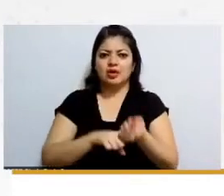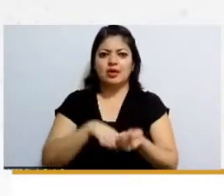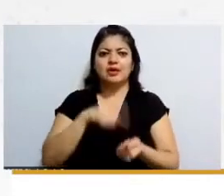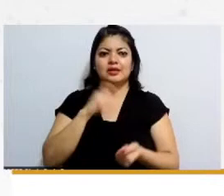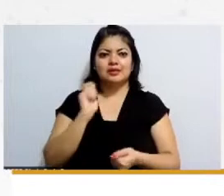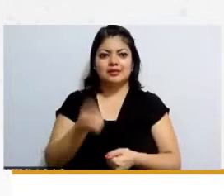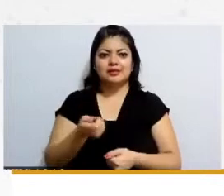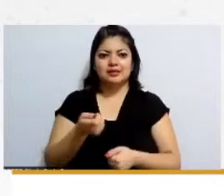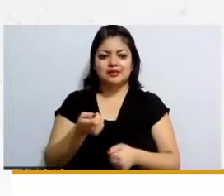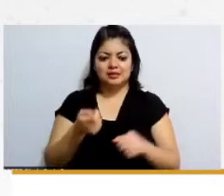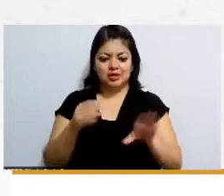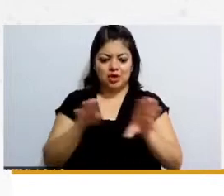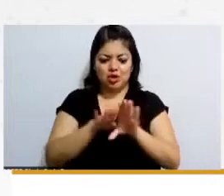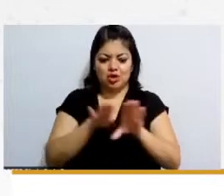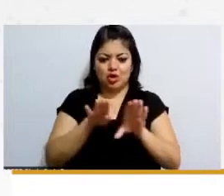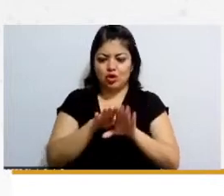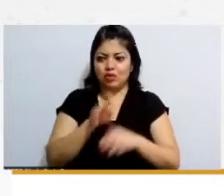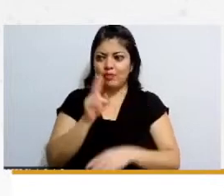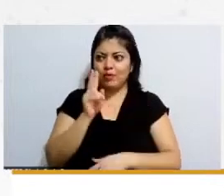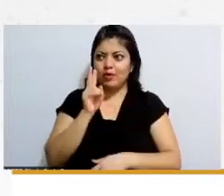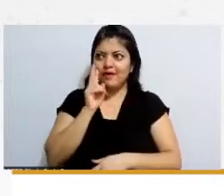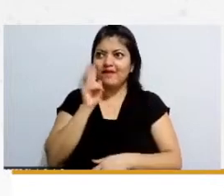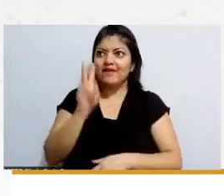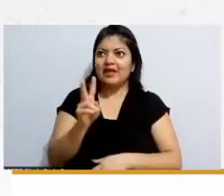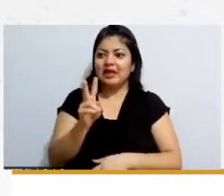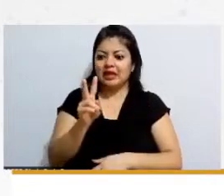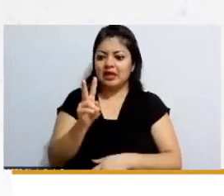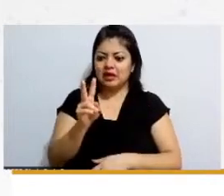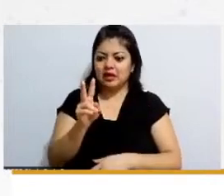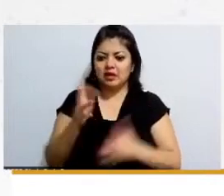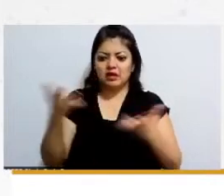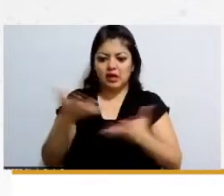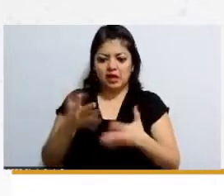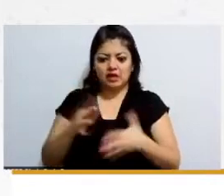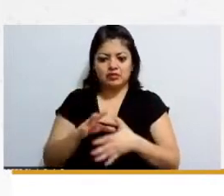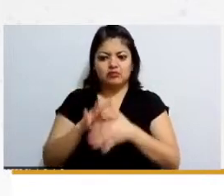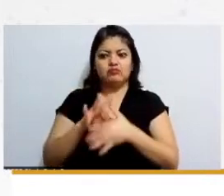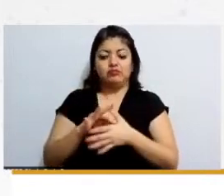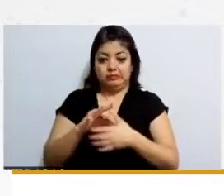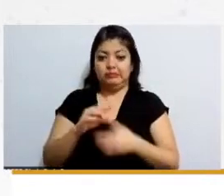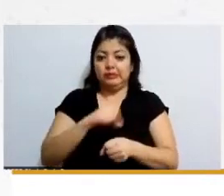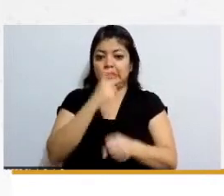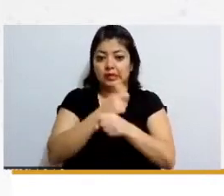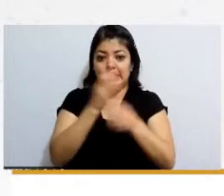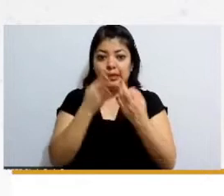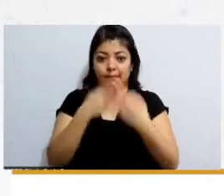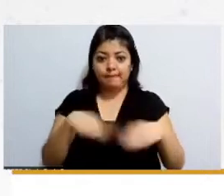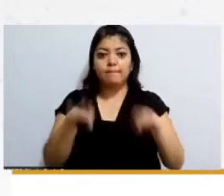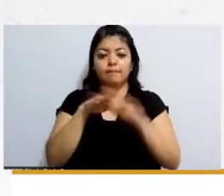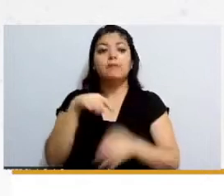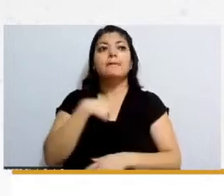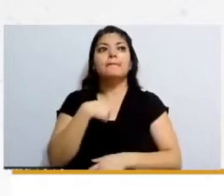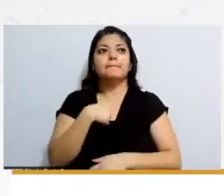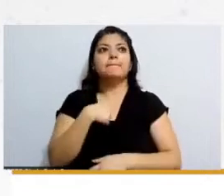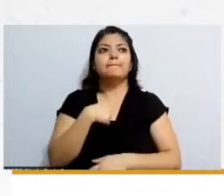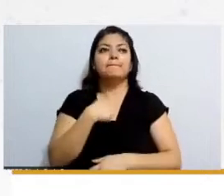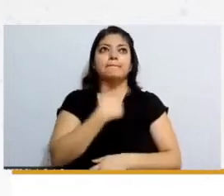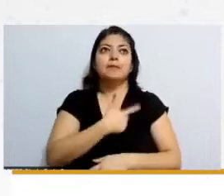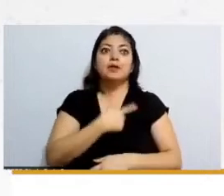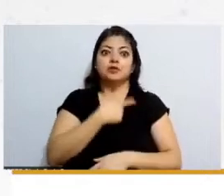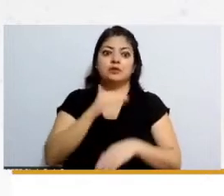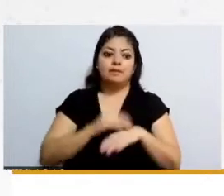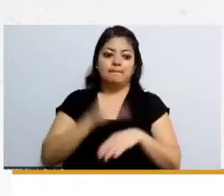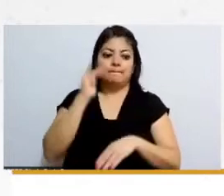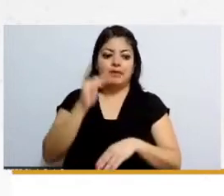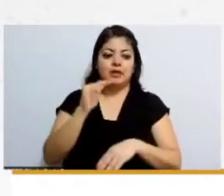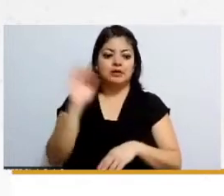derecho creo que es fundamental y es bonita a mí me gusta esta parte más si me